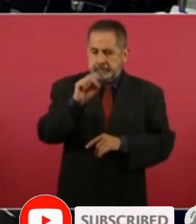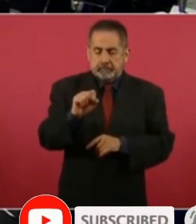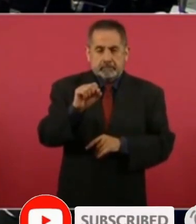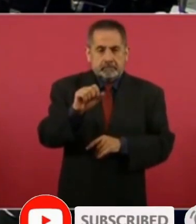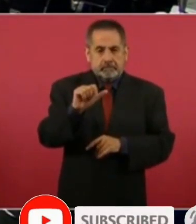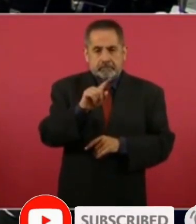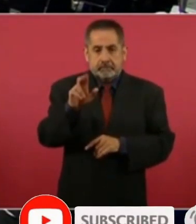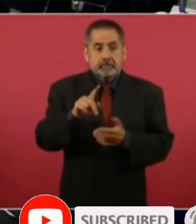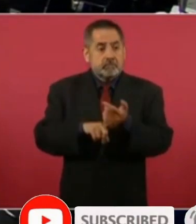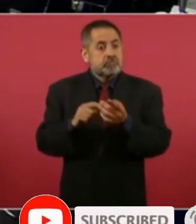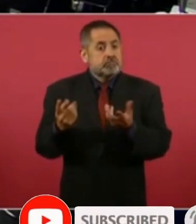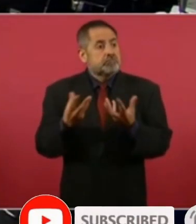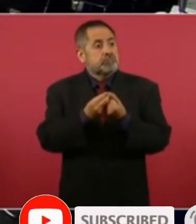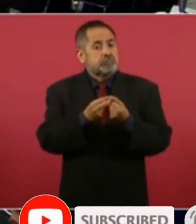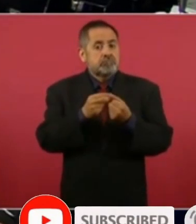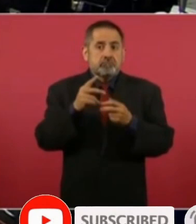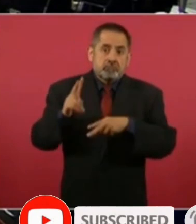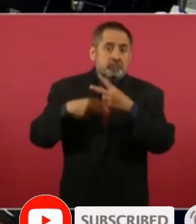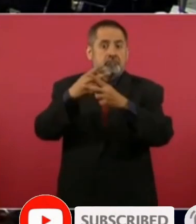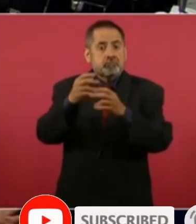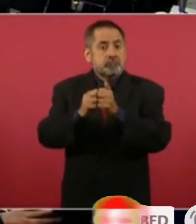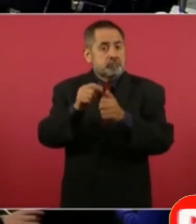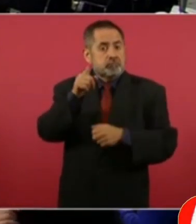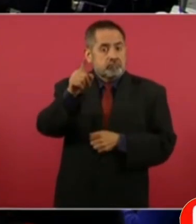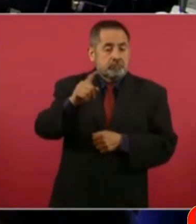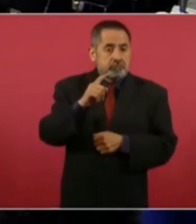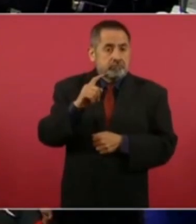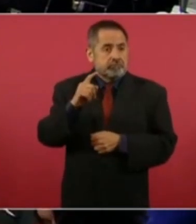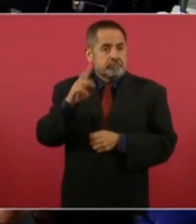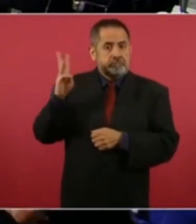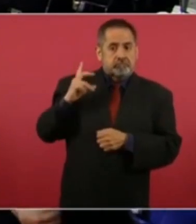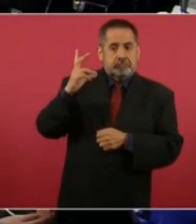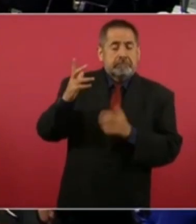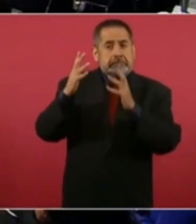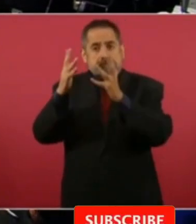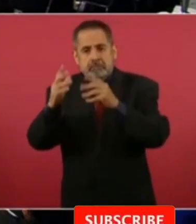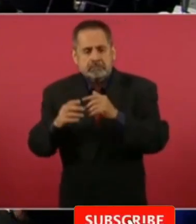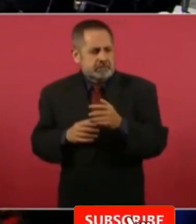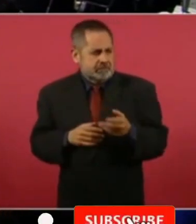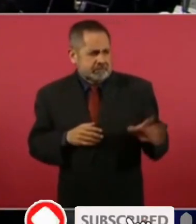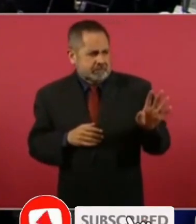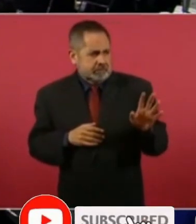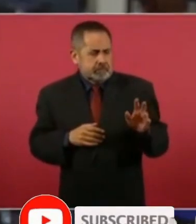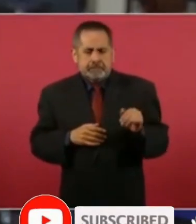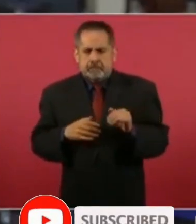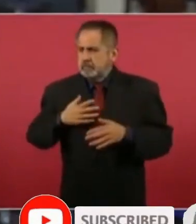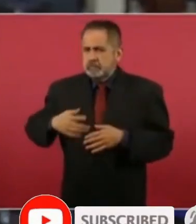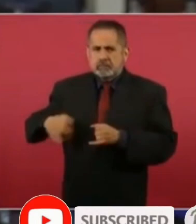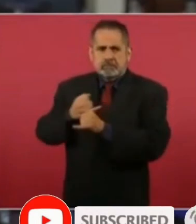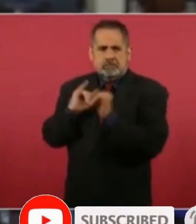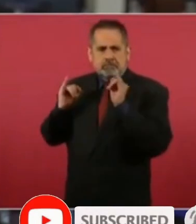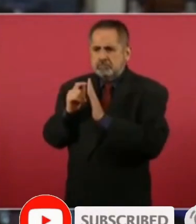hacer porras, a echar porras a Washington. Seguramente ha ardido porque fuimos los medios independientes, los